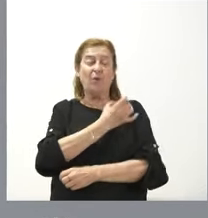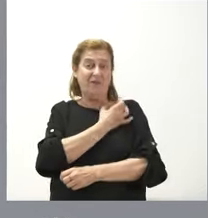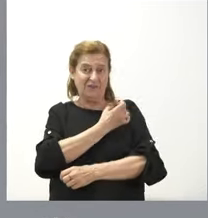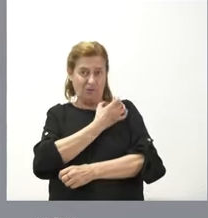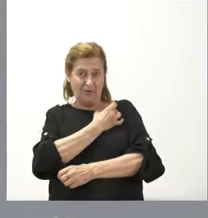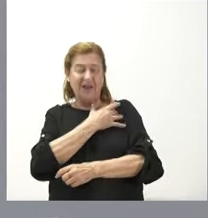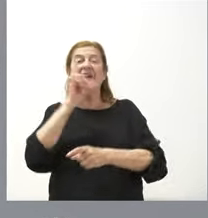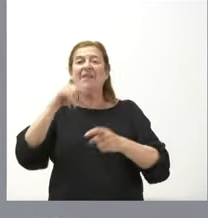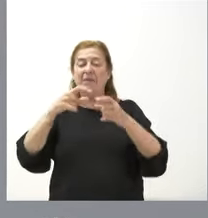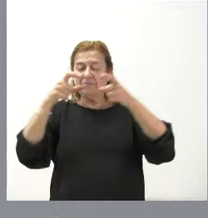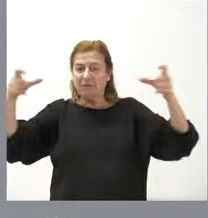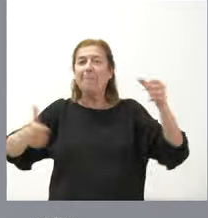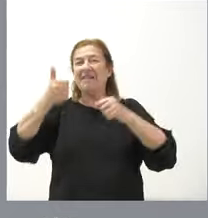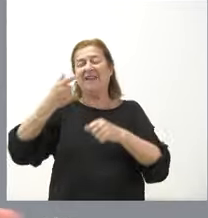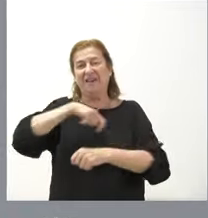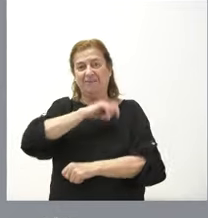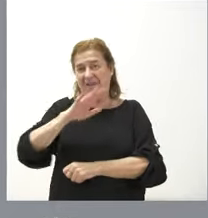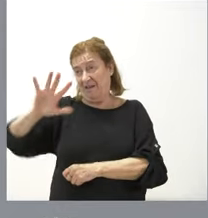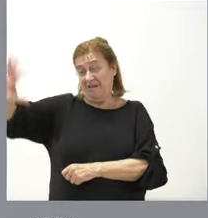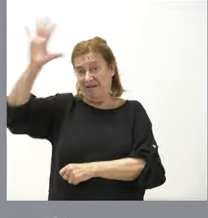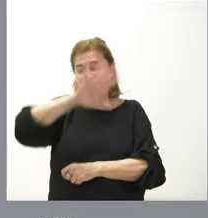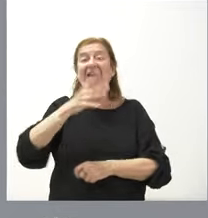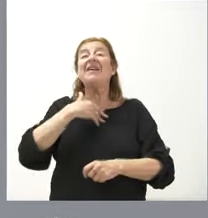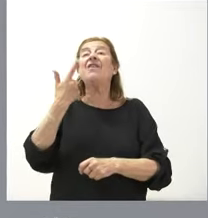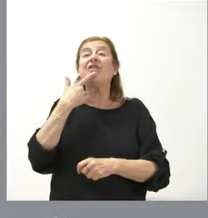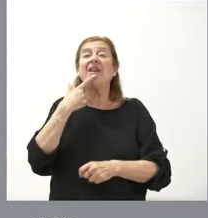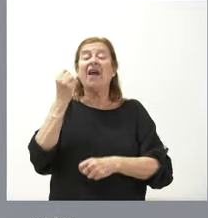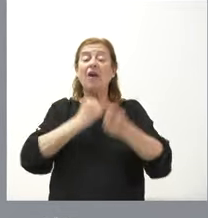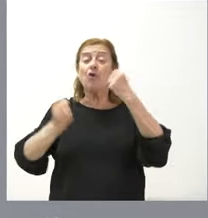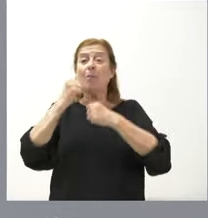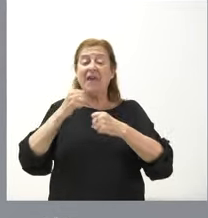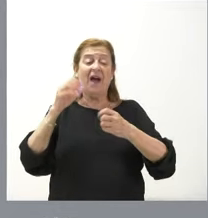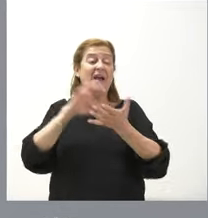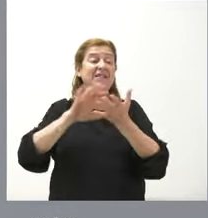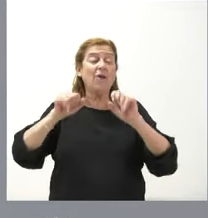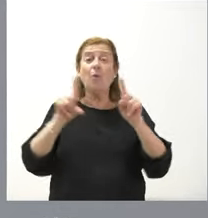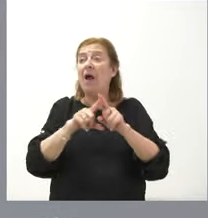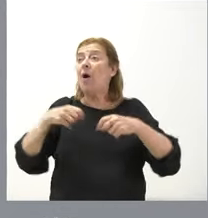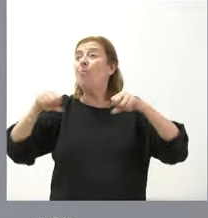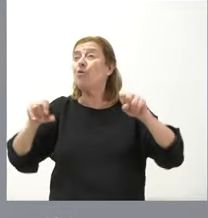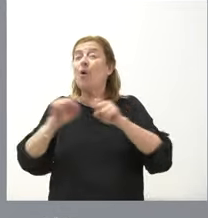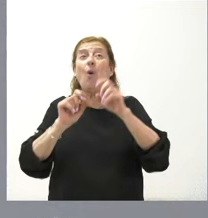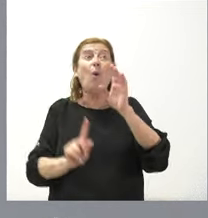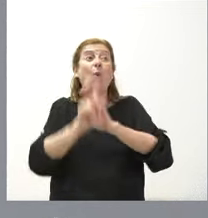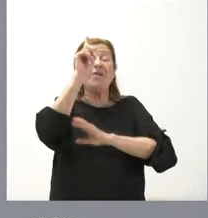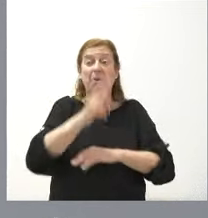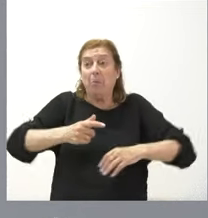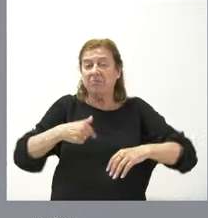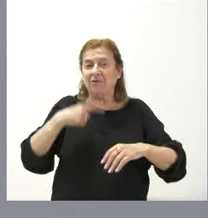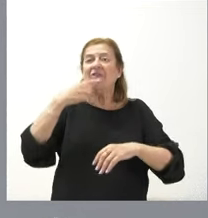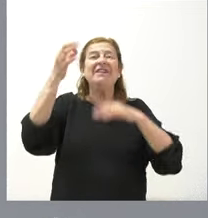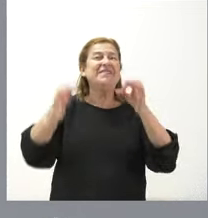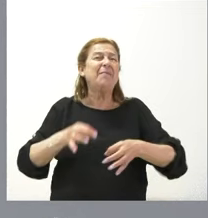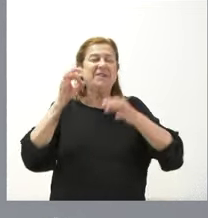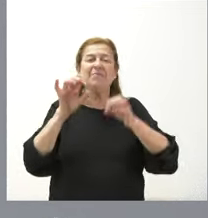también creciendo por encima de la media española ¿quiere eso decir que la economía de Castilla y León va como una moto como un cohete? nosotros decimos que siempre que haya personas con problemas